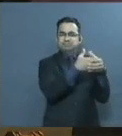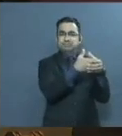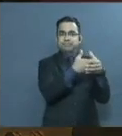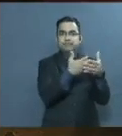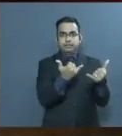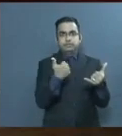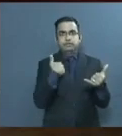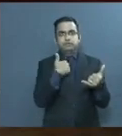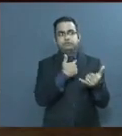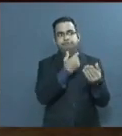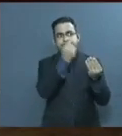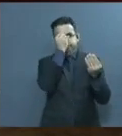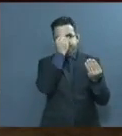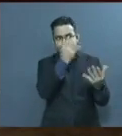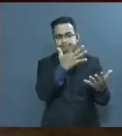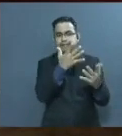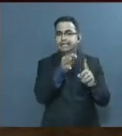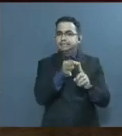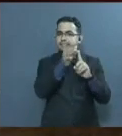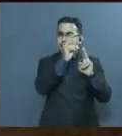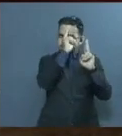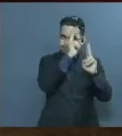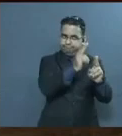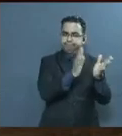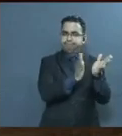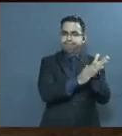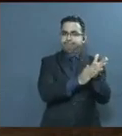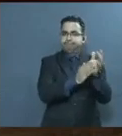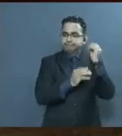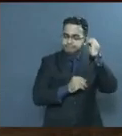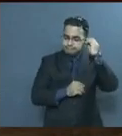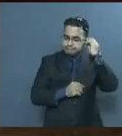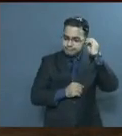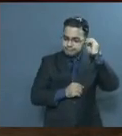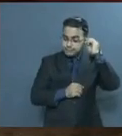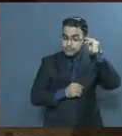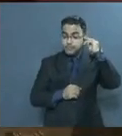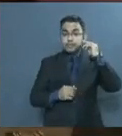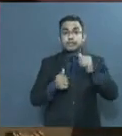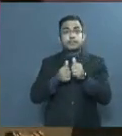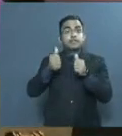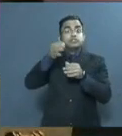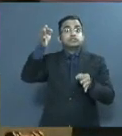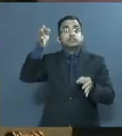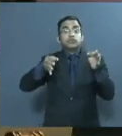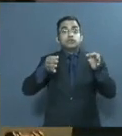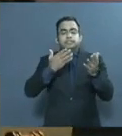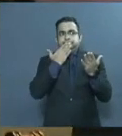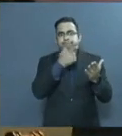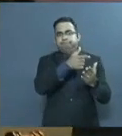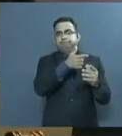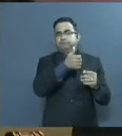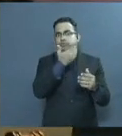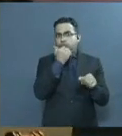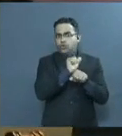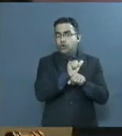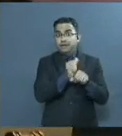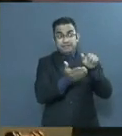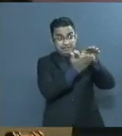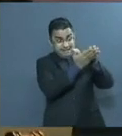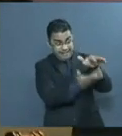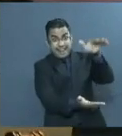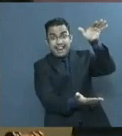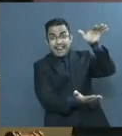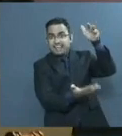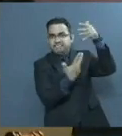a quienes hoy expreso el especial reconocimiento de la Suprema Corte de Justicia, todas las consultas han